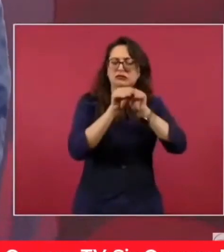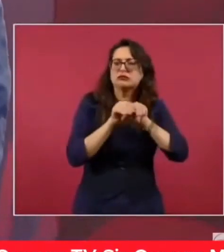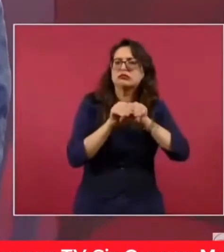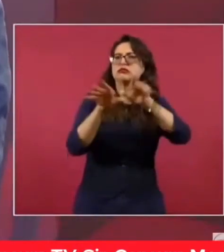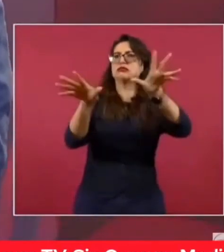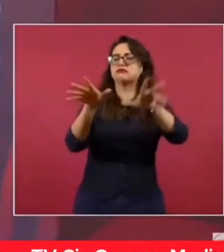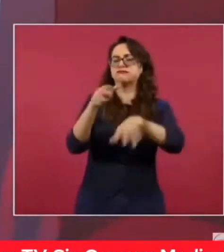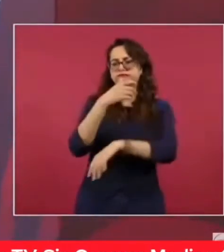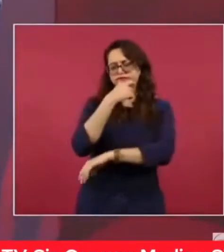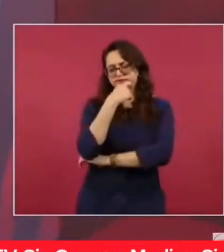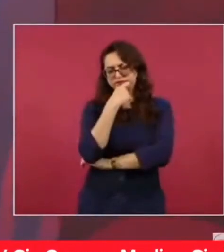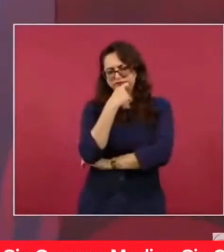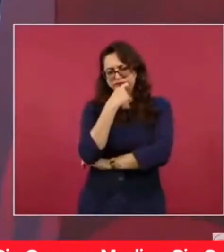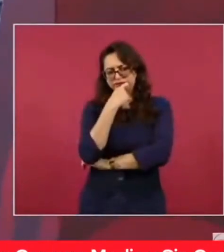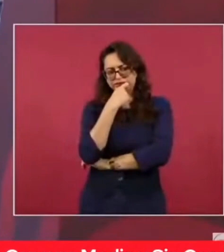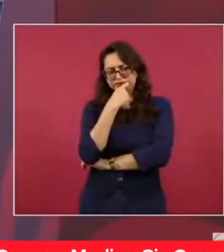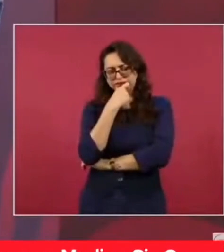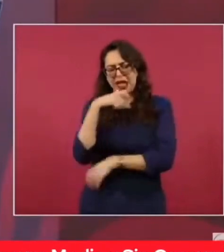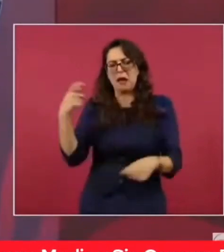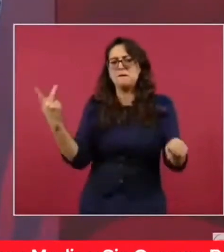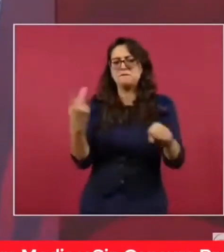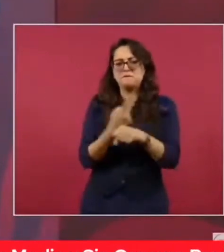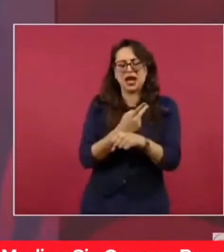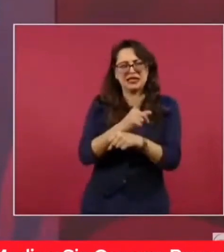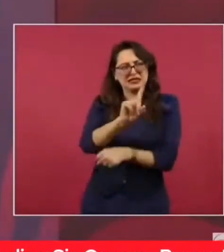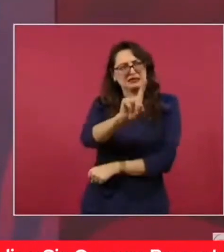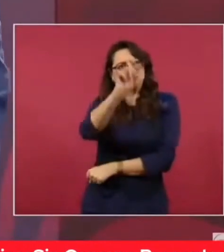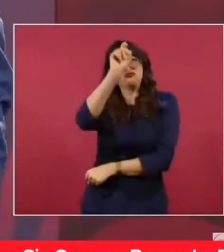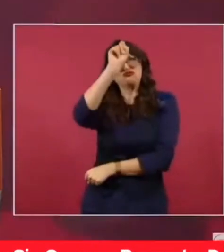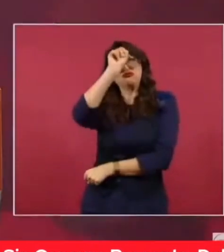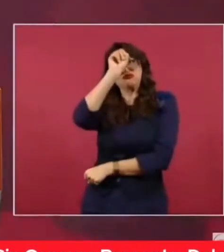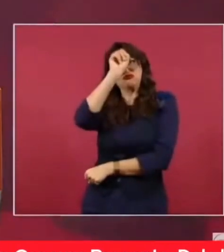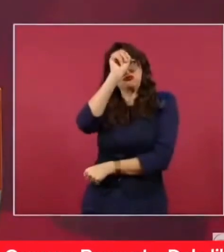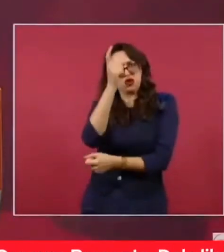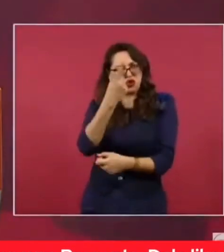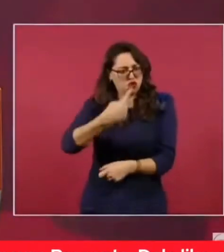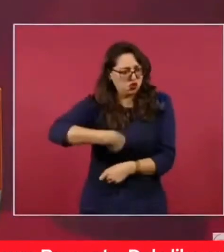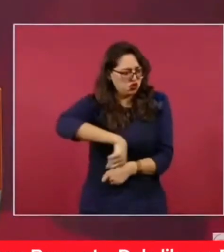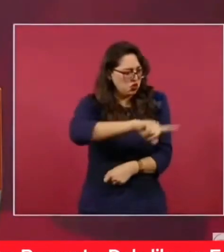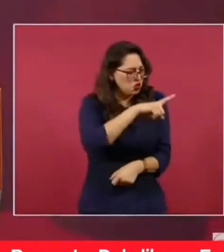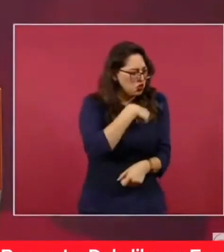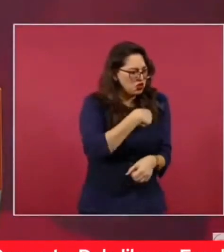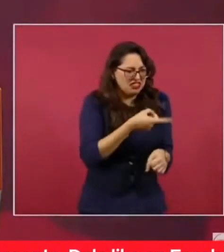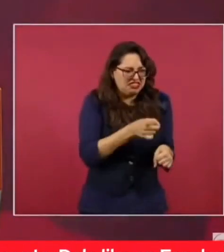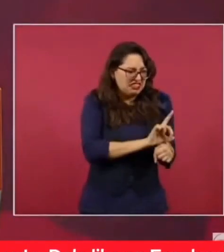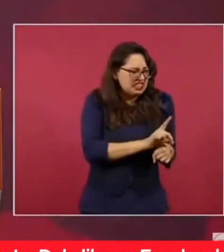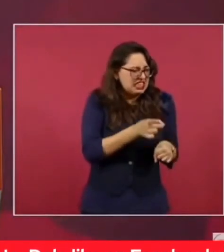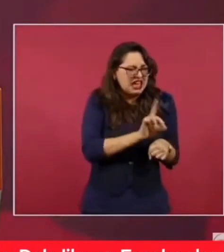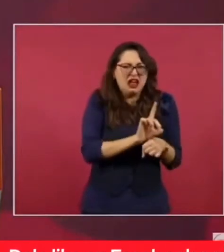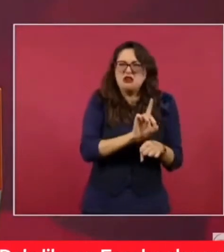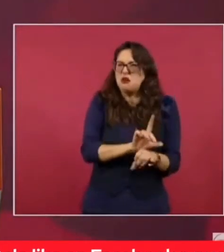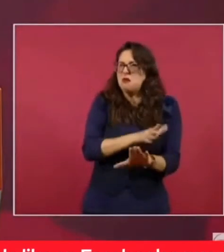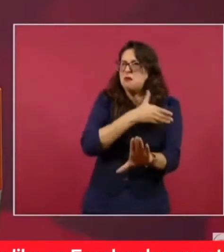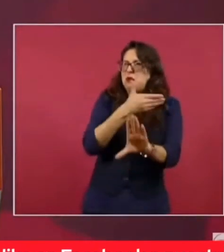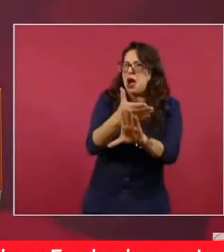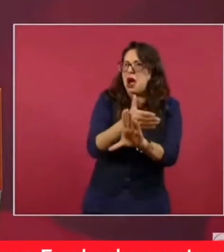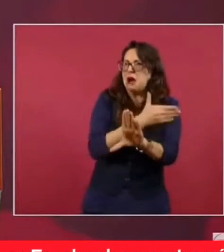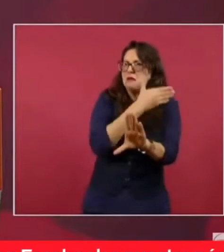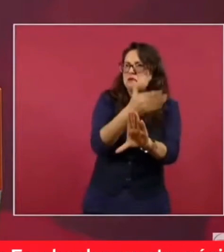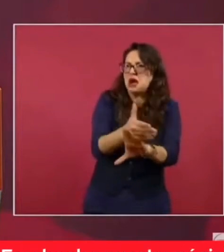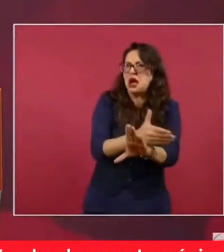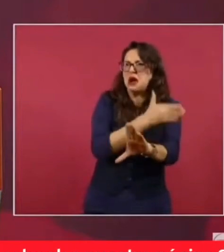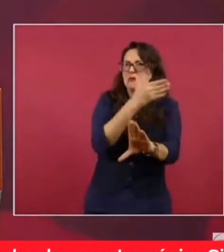¿Por qué sus